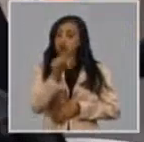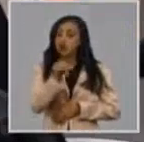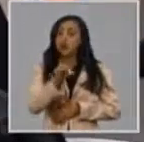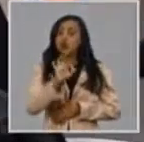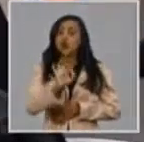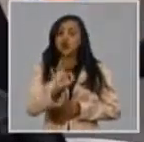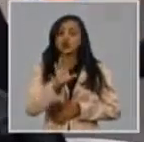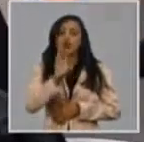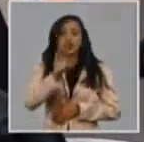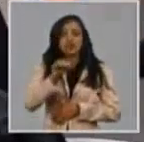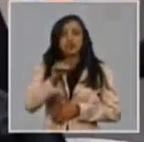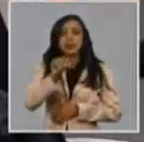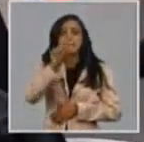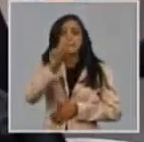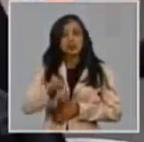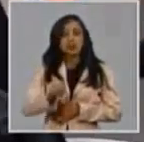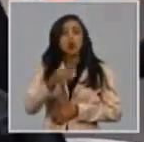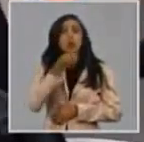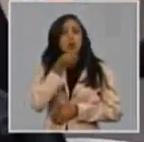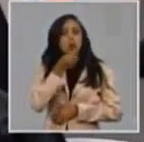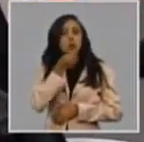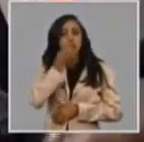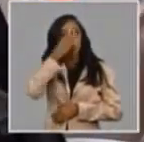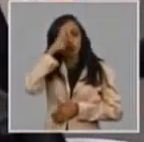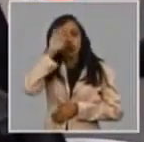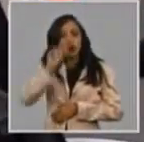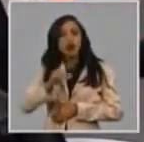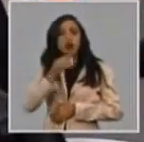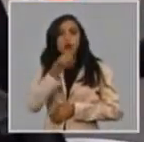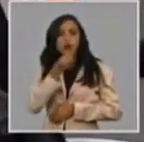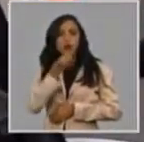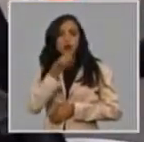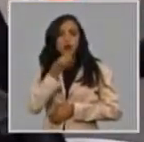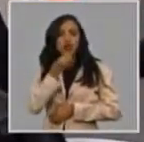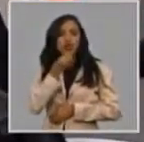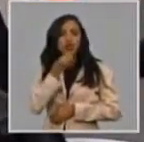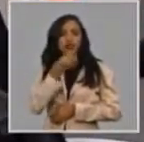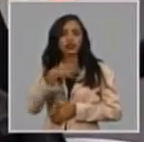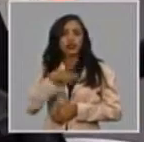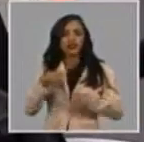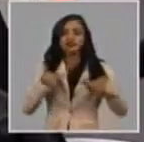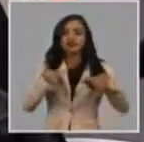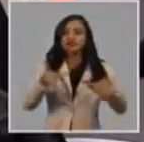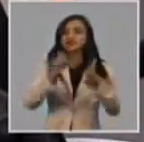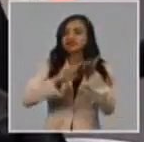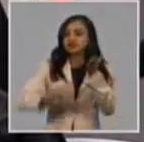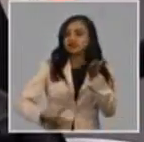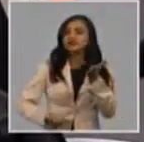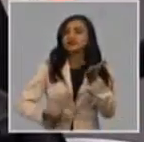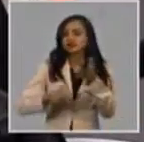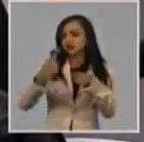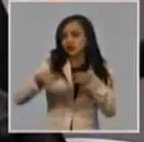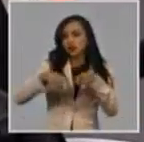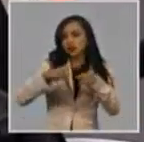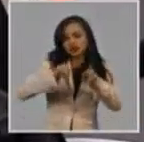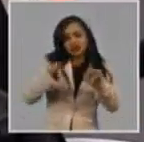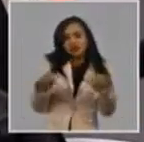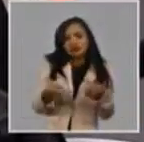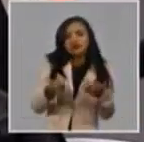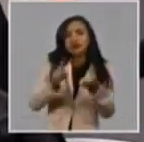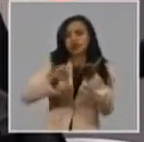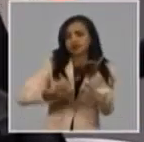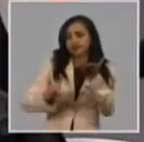personas jurídicas y naturales pueden adquirir fuentes renovables de energía y equipos que promuevan la eficiencia energética y